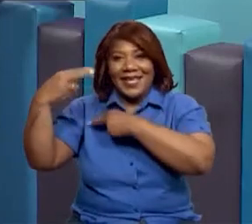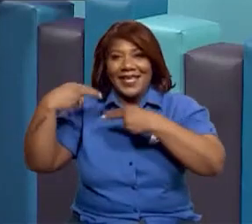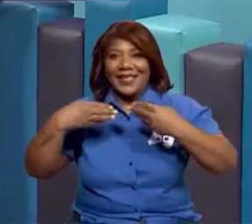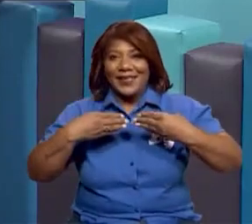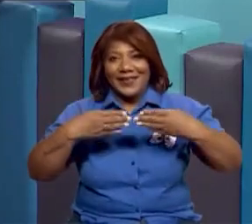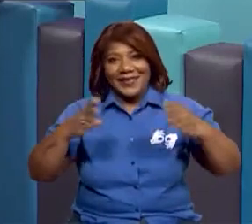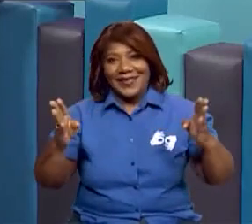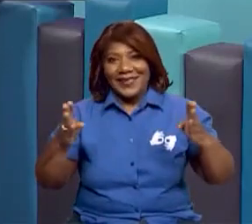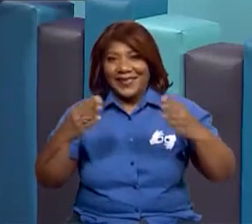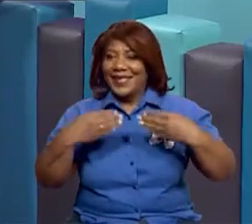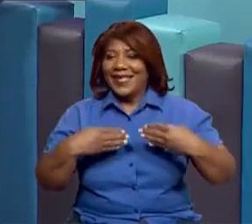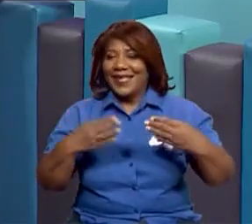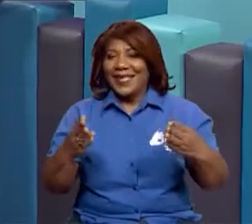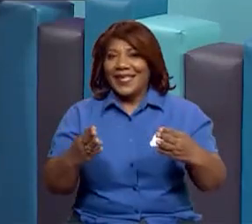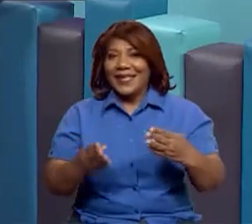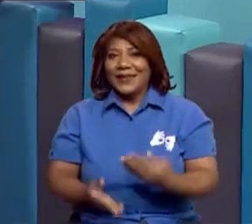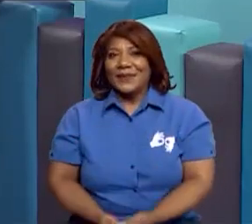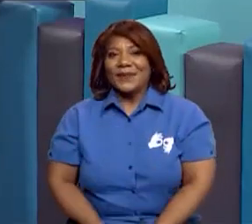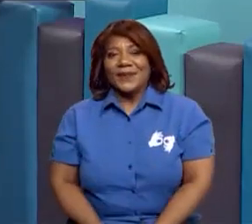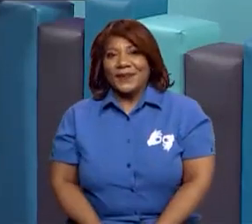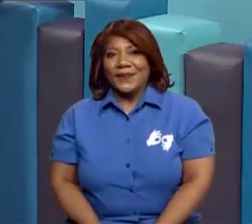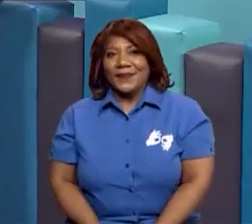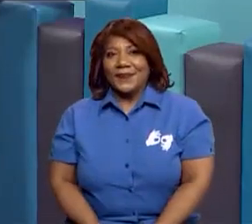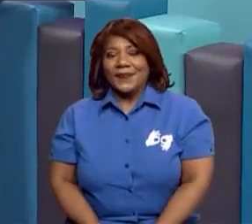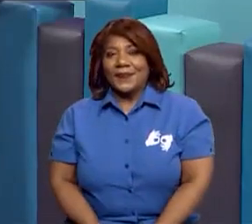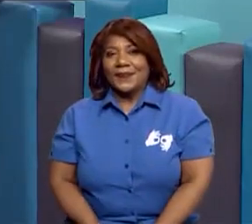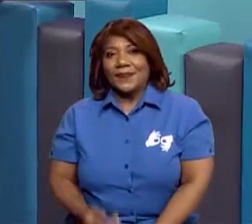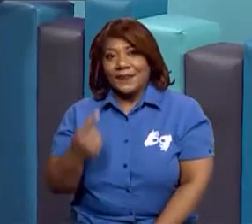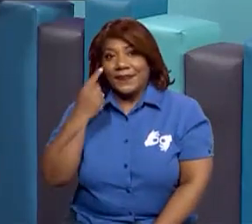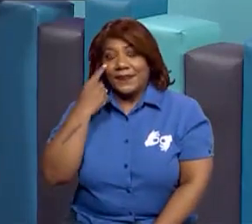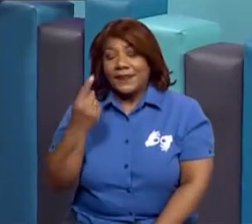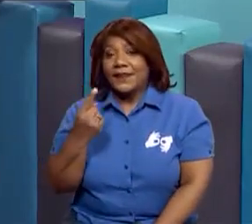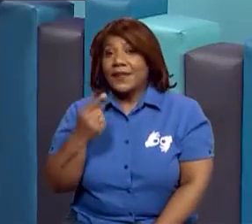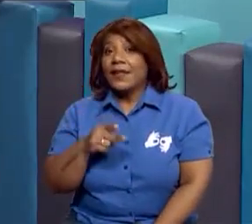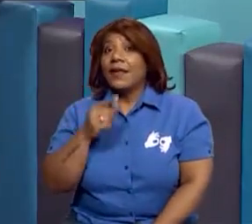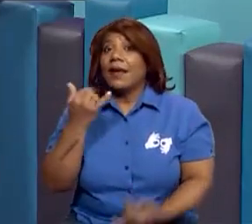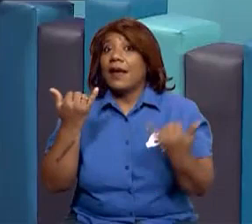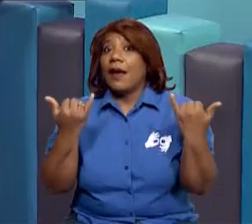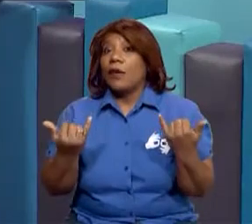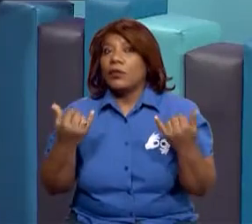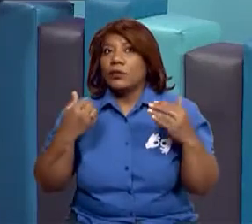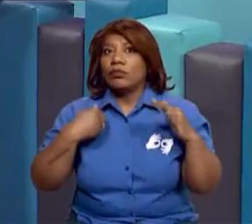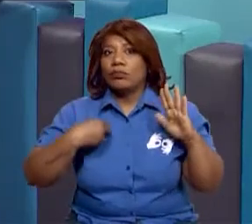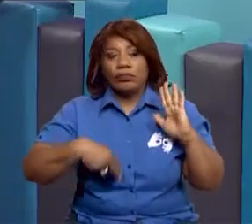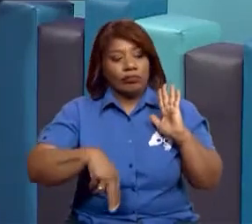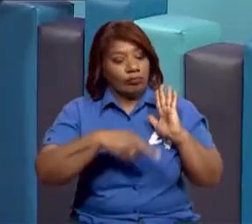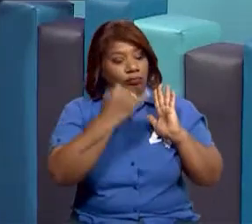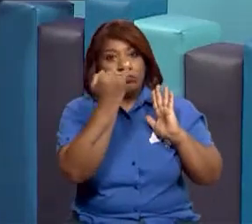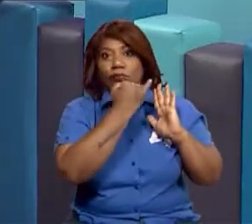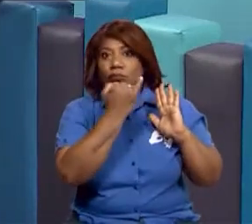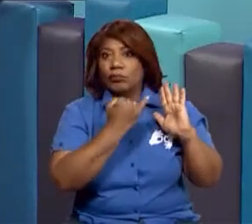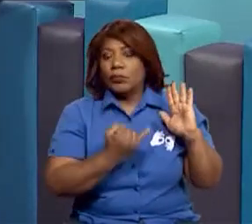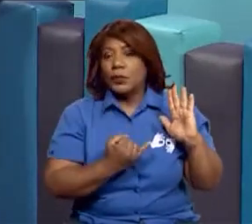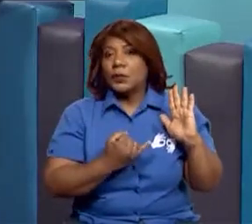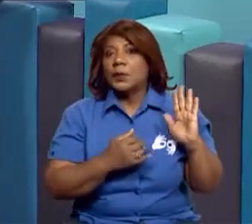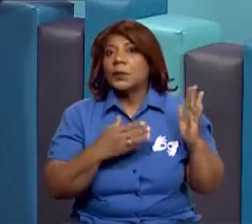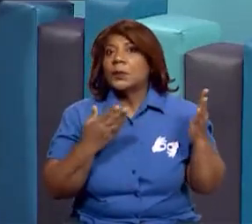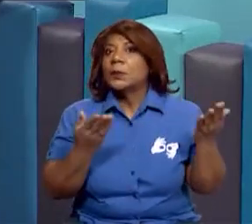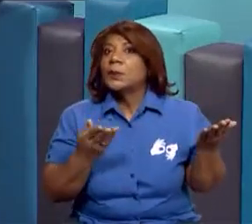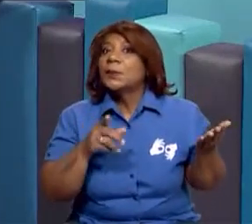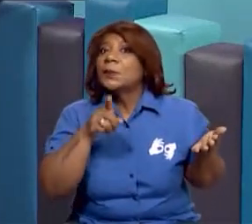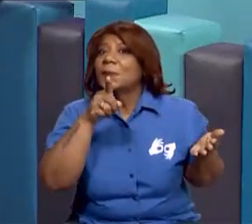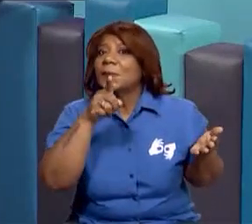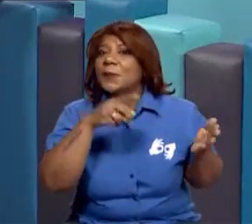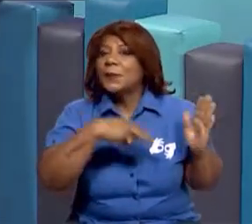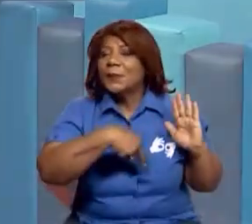canal. ¿Correcto? Aquí van a colorear los dos dibujos estos y van a